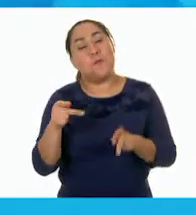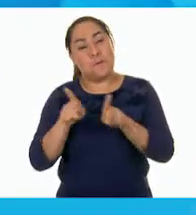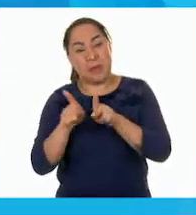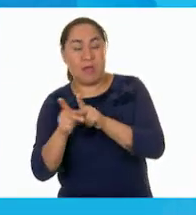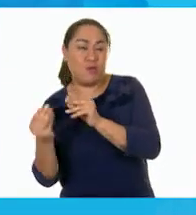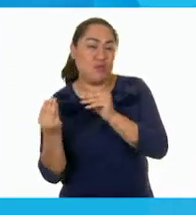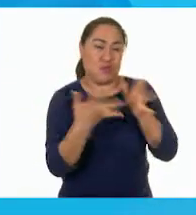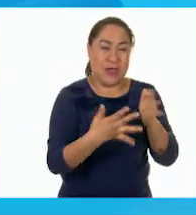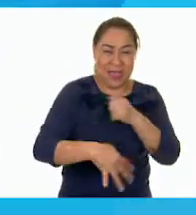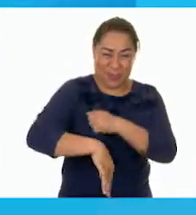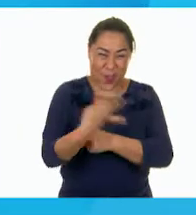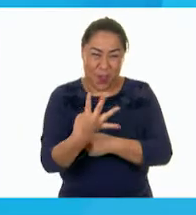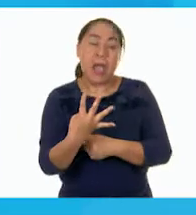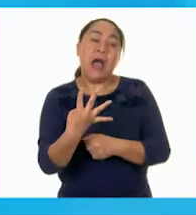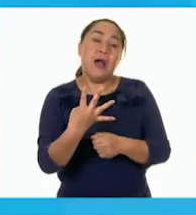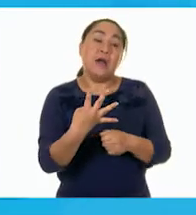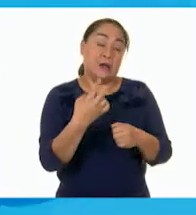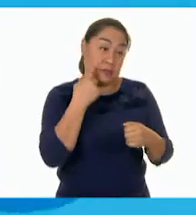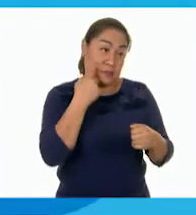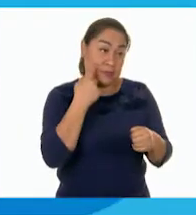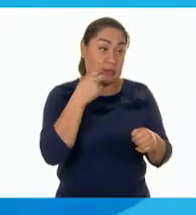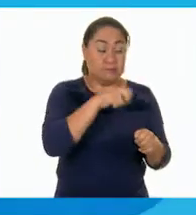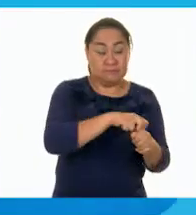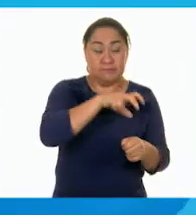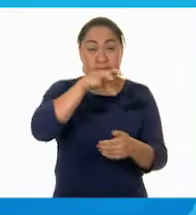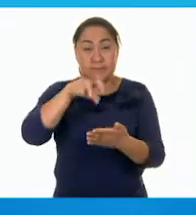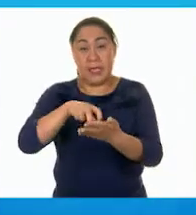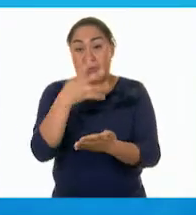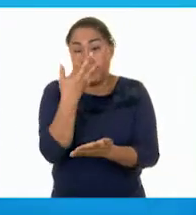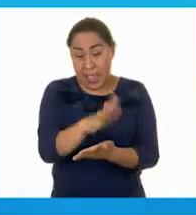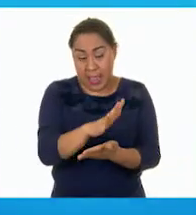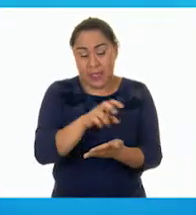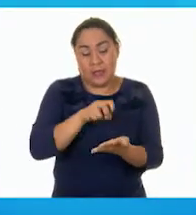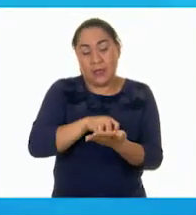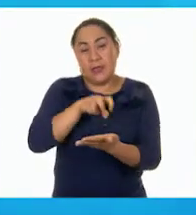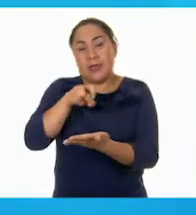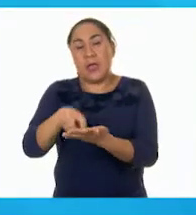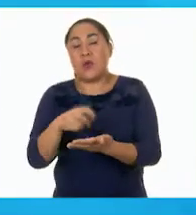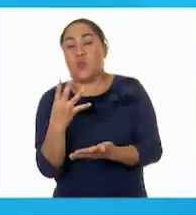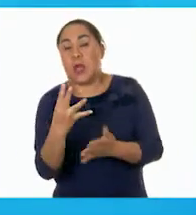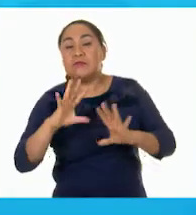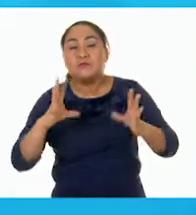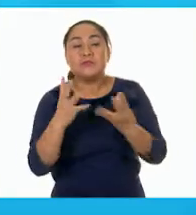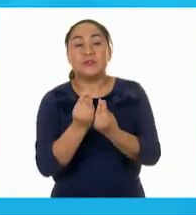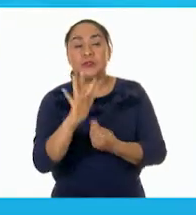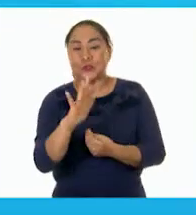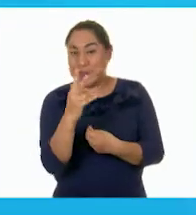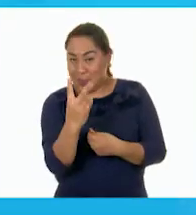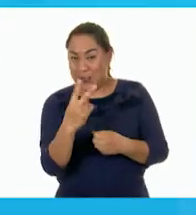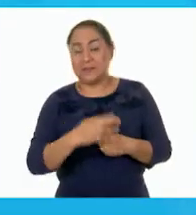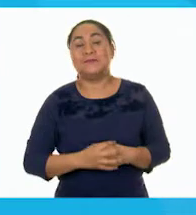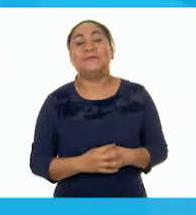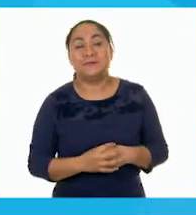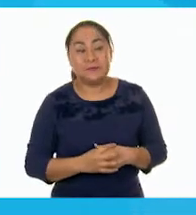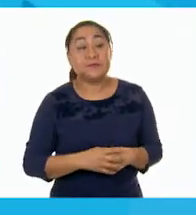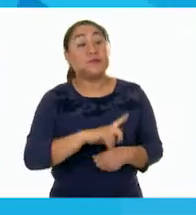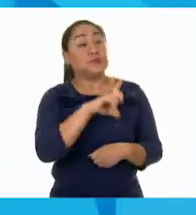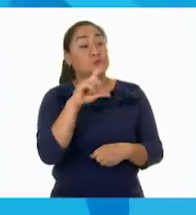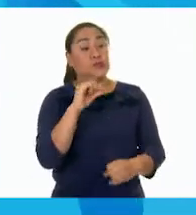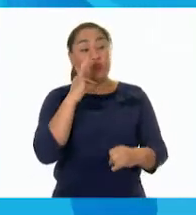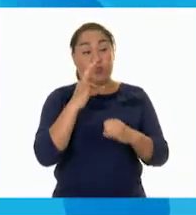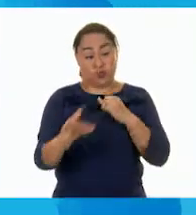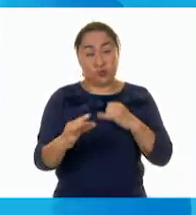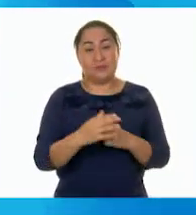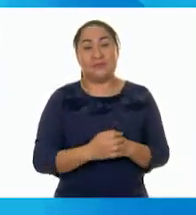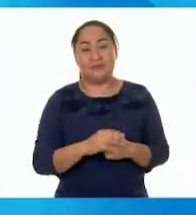regaló 14. Entonces, él dio un salto de 10 y uno de 4 y dice que el resultado son 52. Ajá. Y en el último,